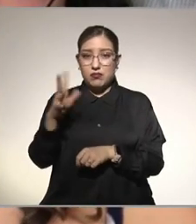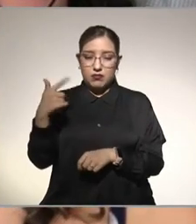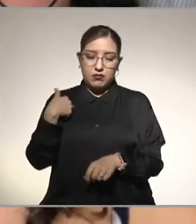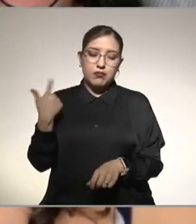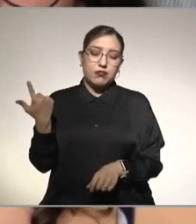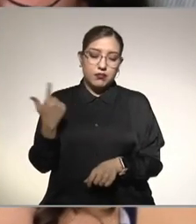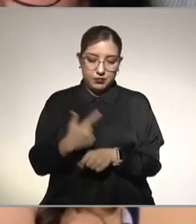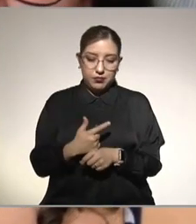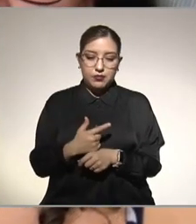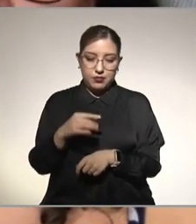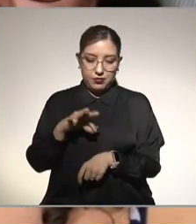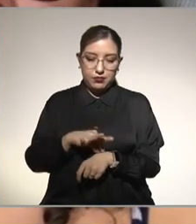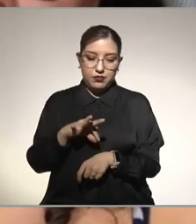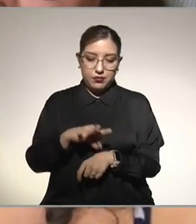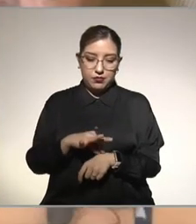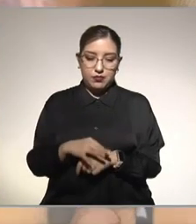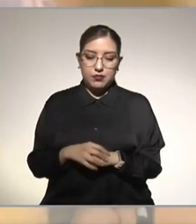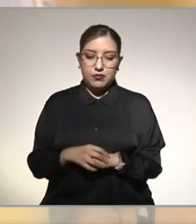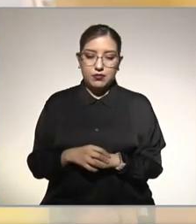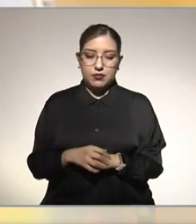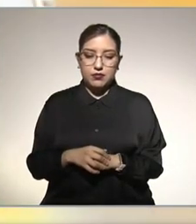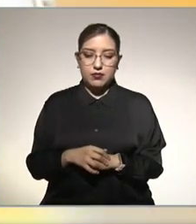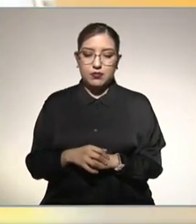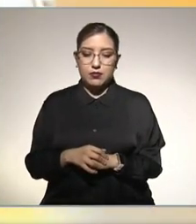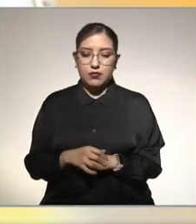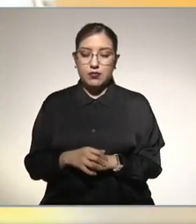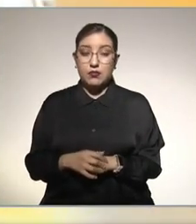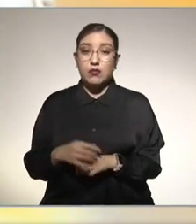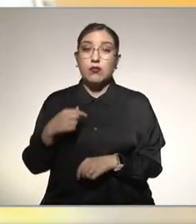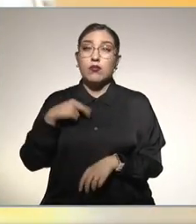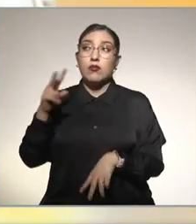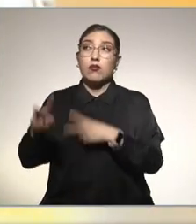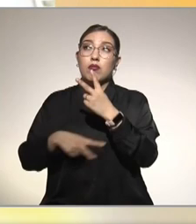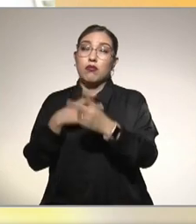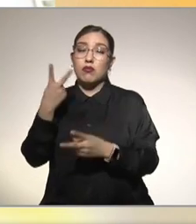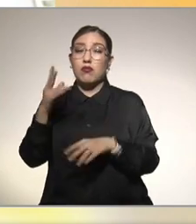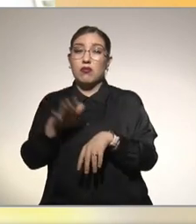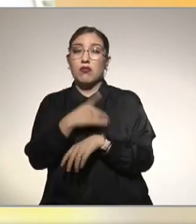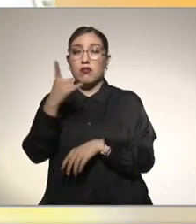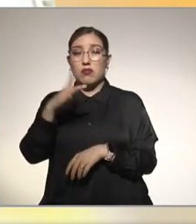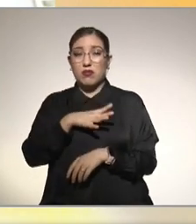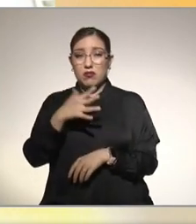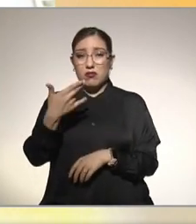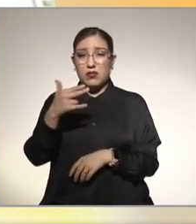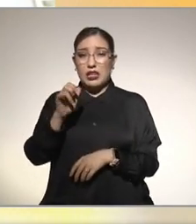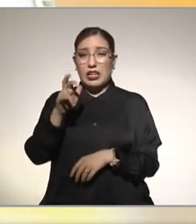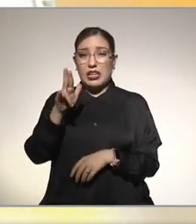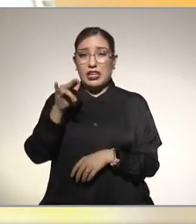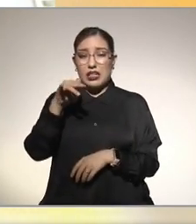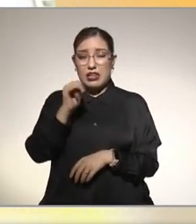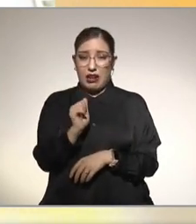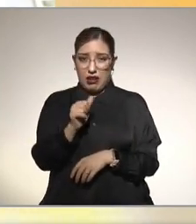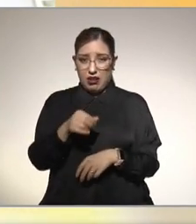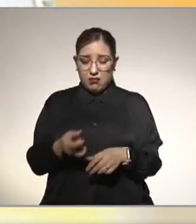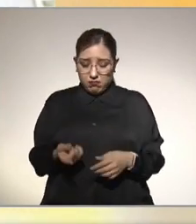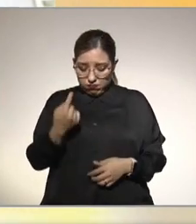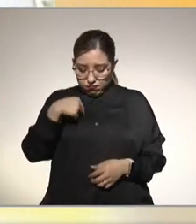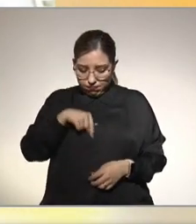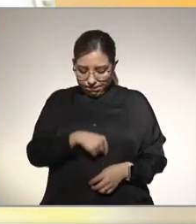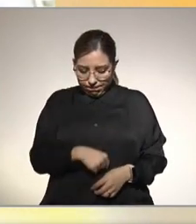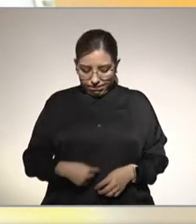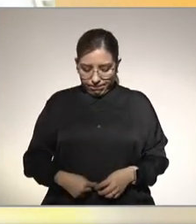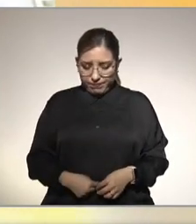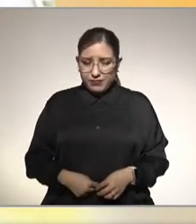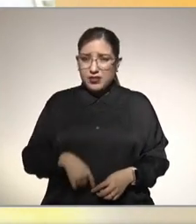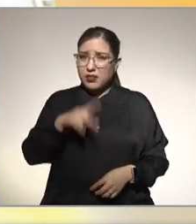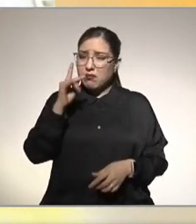diagnosticó yo me iba a atender de una hernia umbilical pero en los laboratorios la resultante